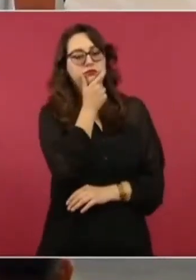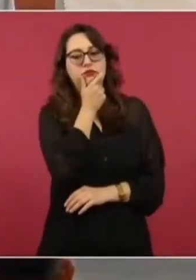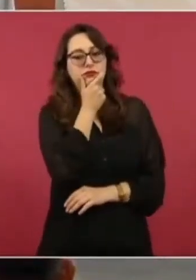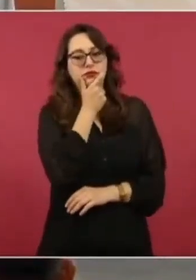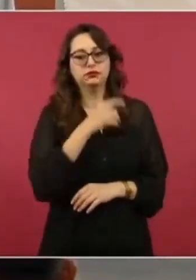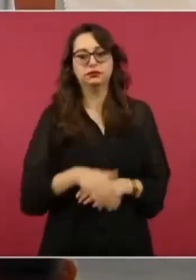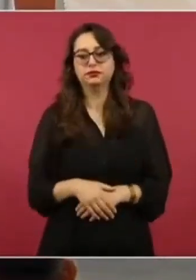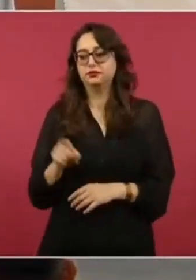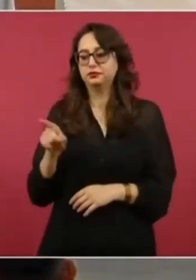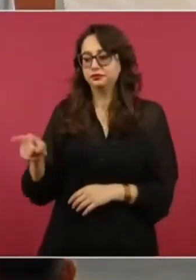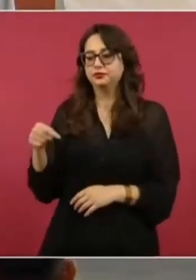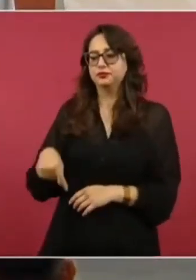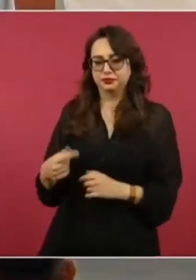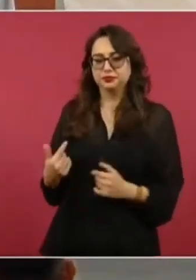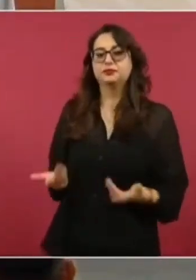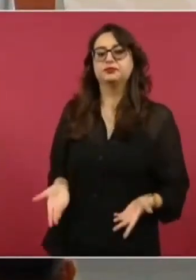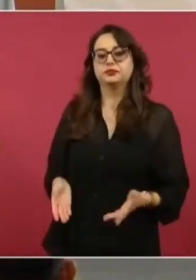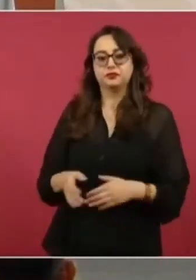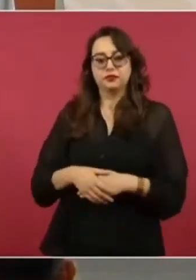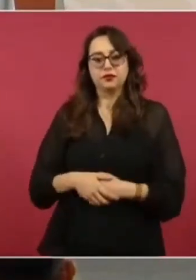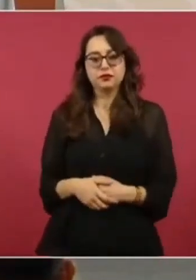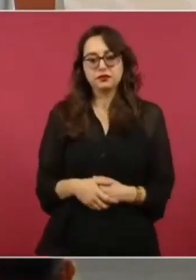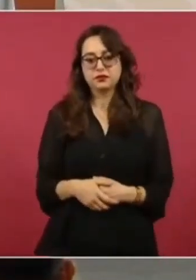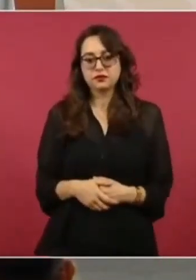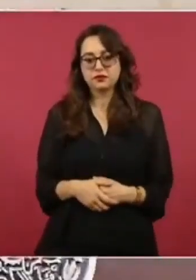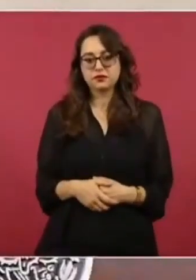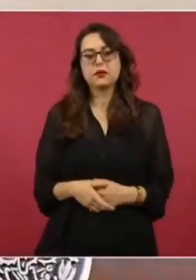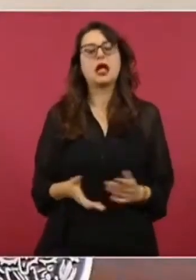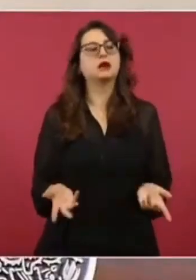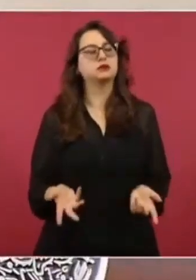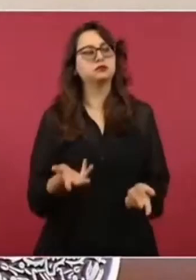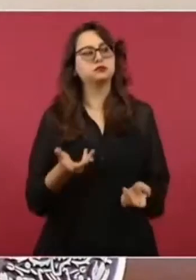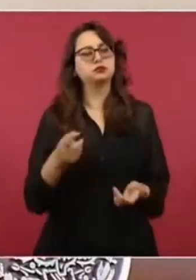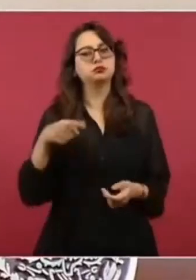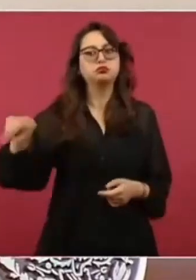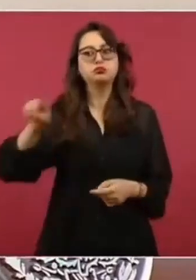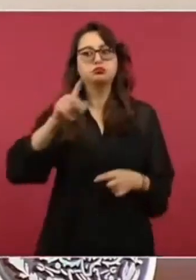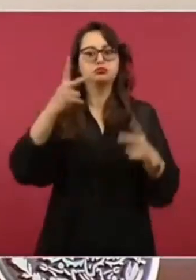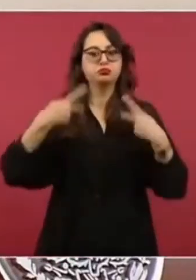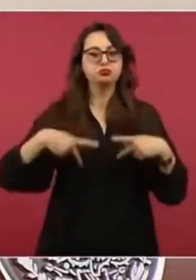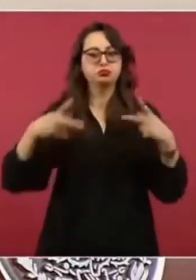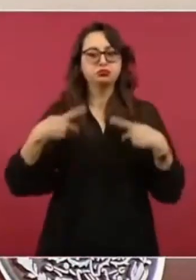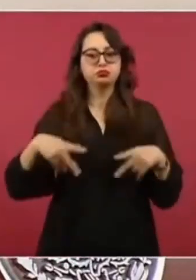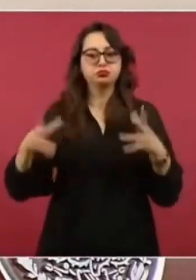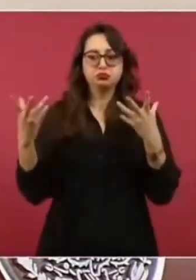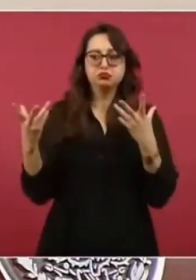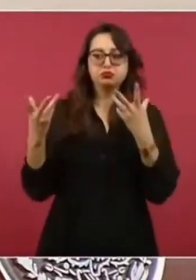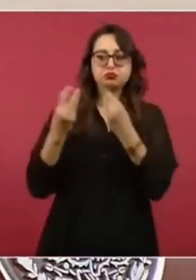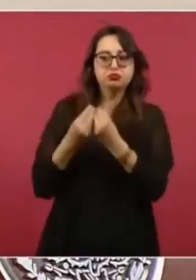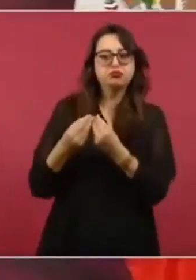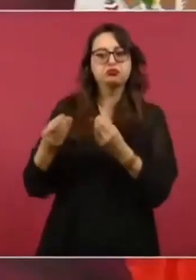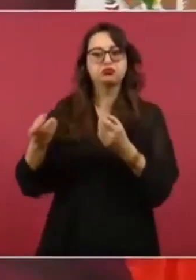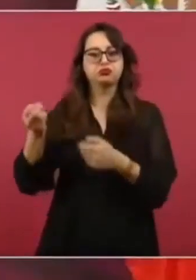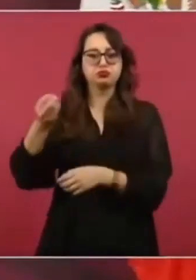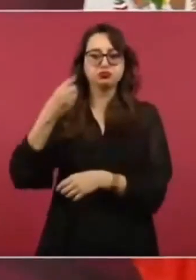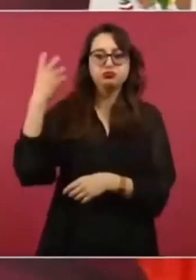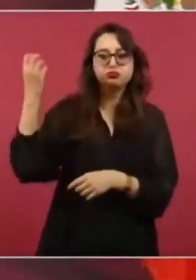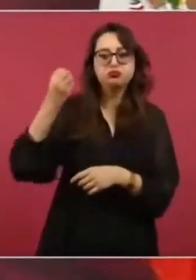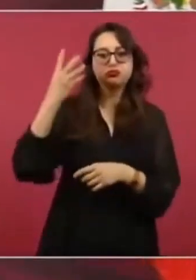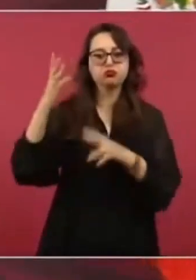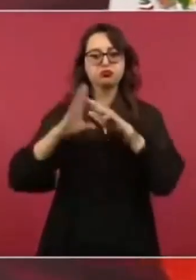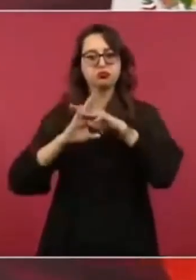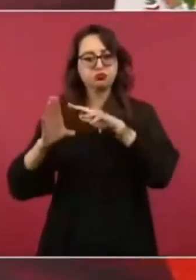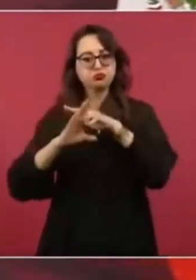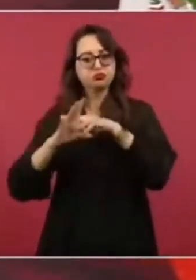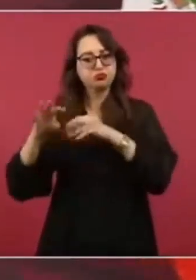¿Y a qué viene? Le digo, pues tenemos un mítin. Y ahora venimos a defender a los